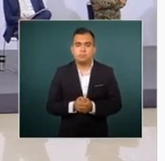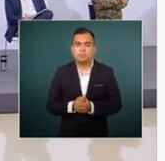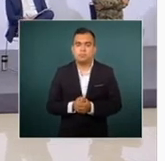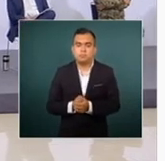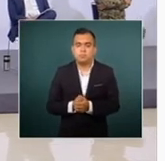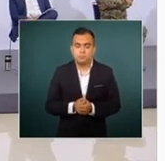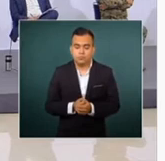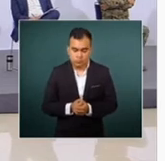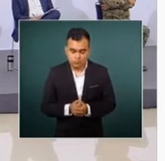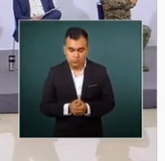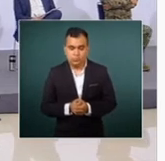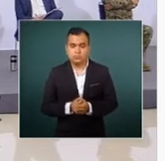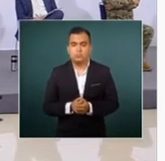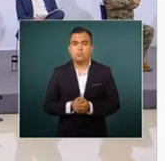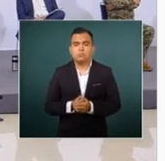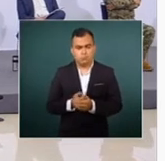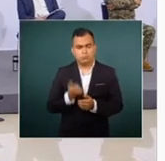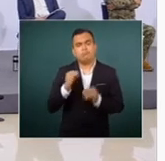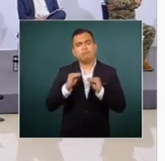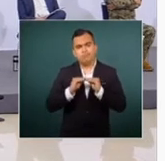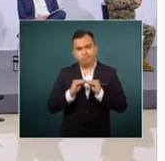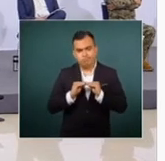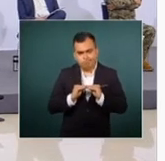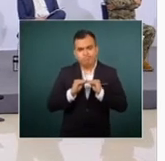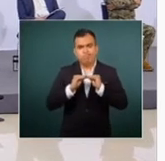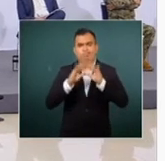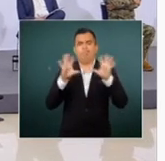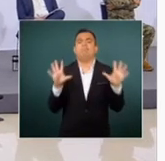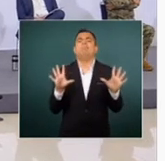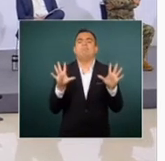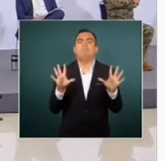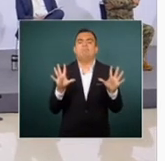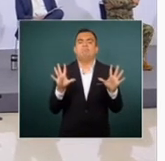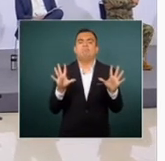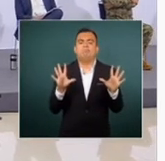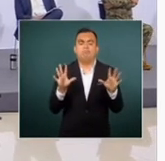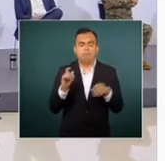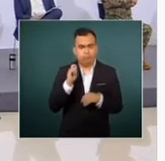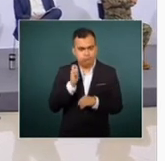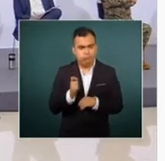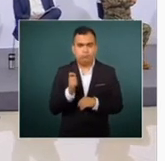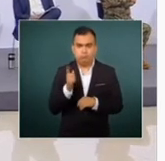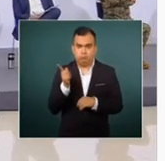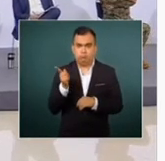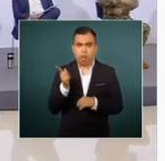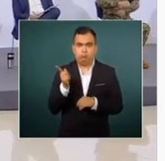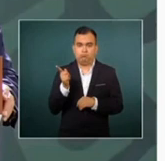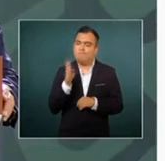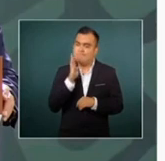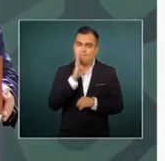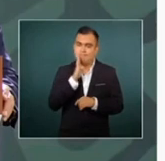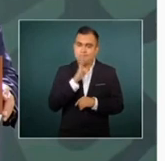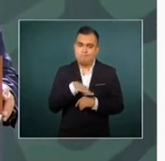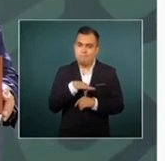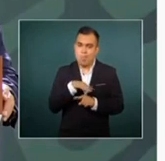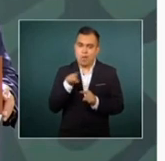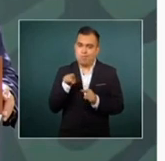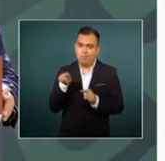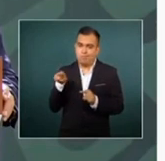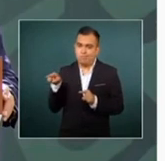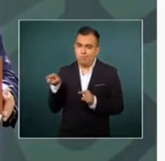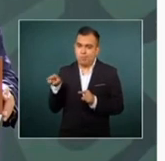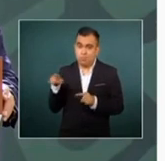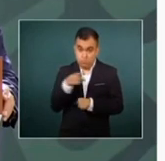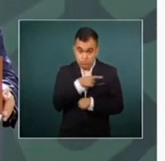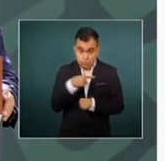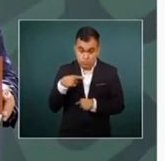por supuesto que es un planteamiento con muchas imprecisiones. La deuda pública no se puede